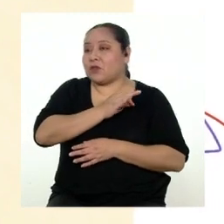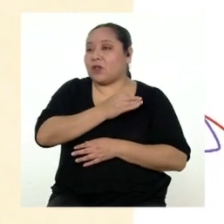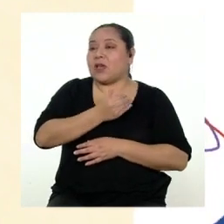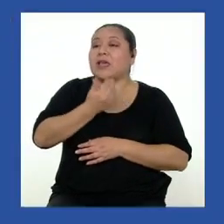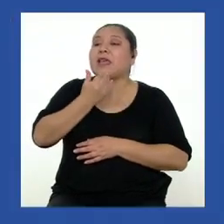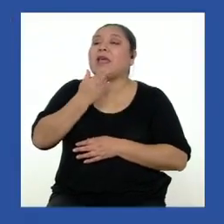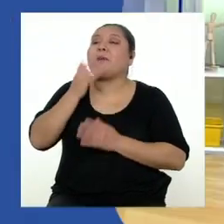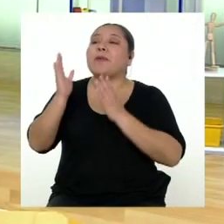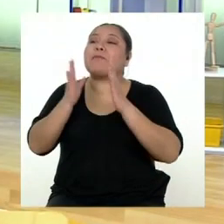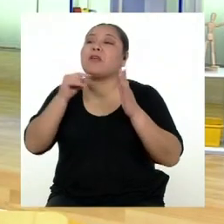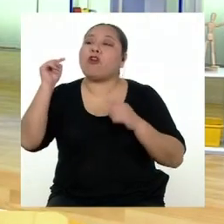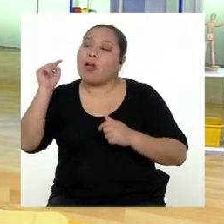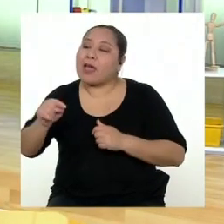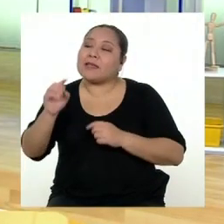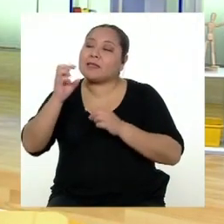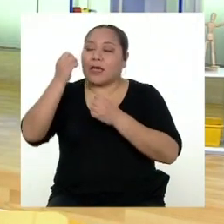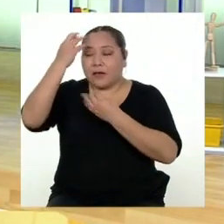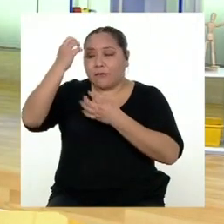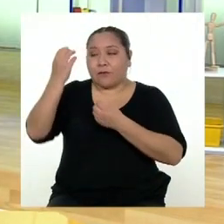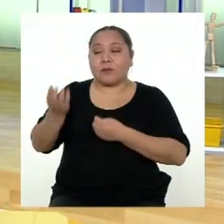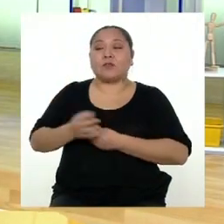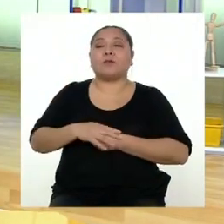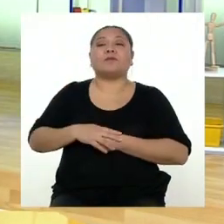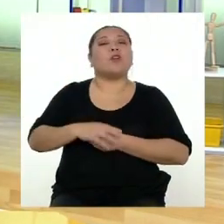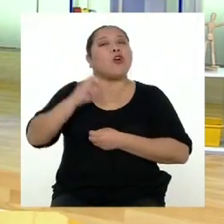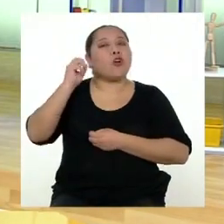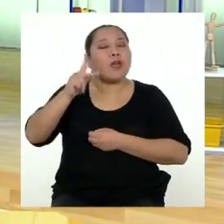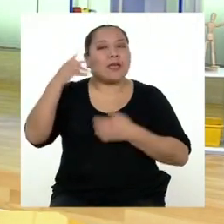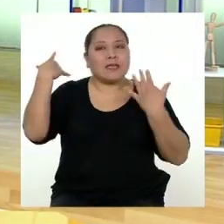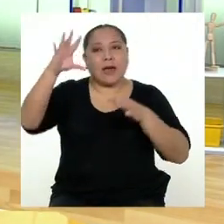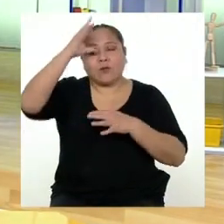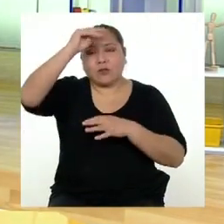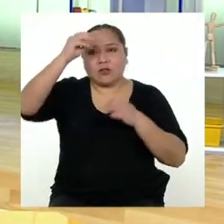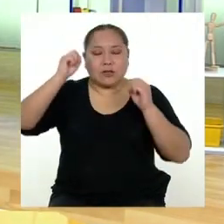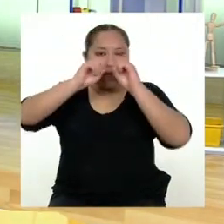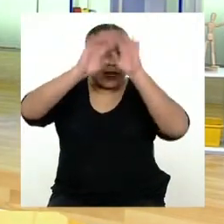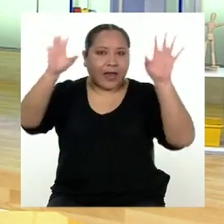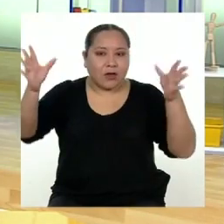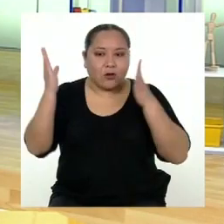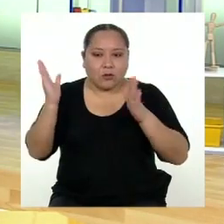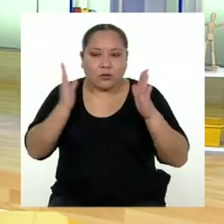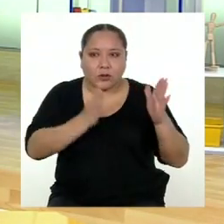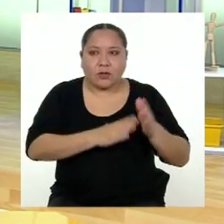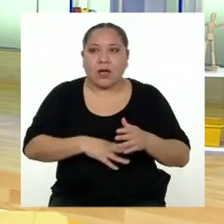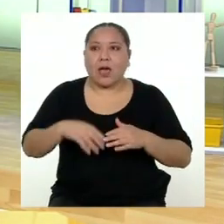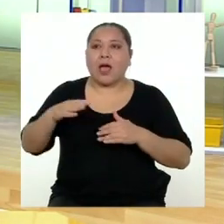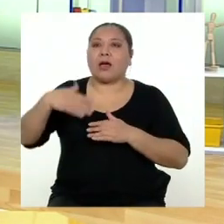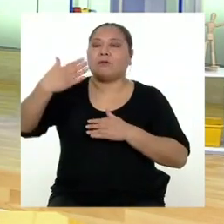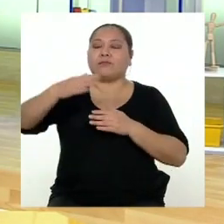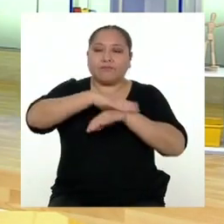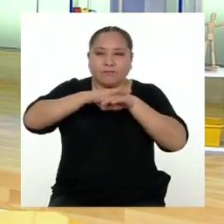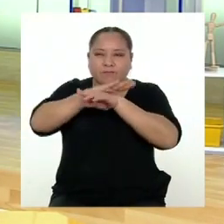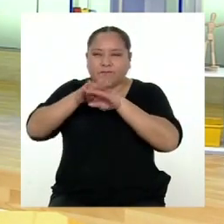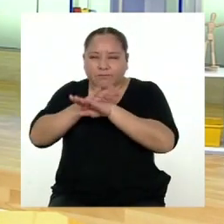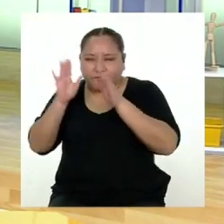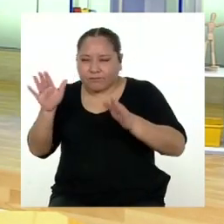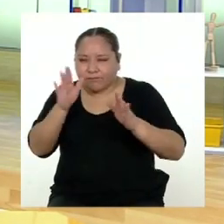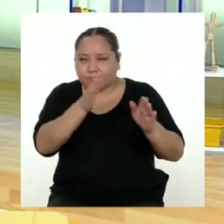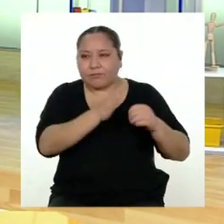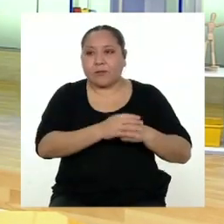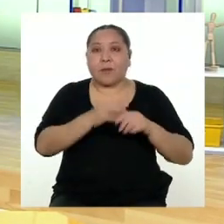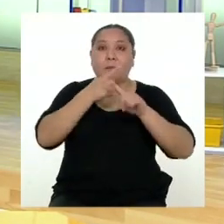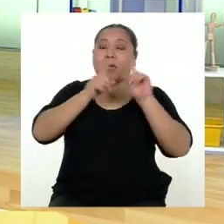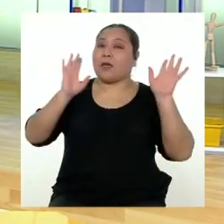infografía. ¡Muy bien! Chicas y chicos, ahora que tenemos bien clara la estructura, toca pasar a la planificación.